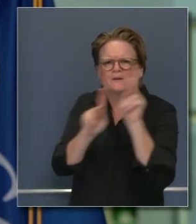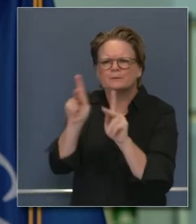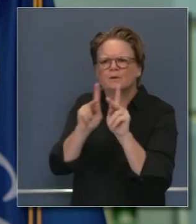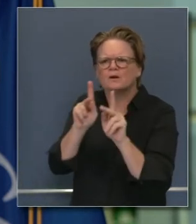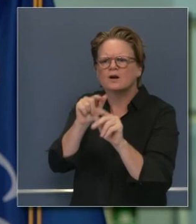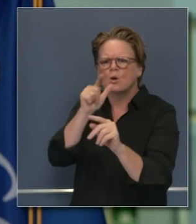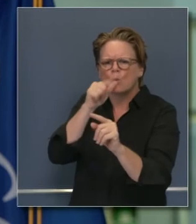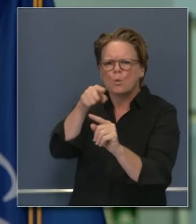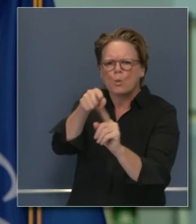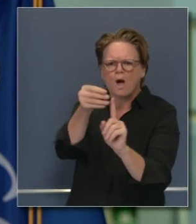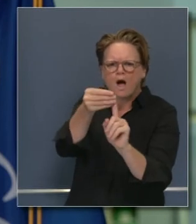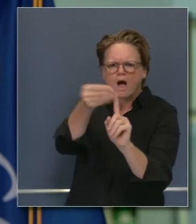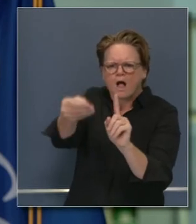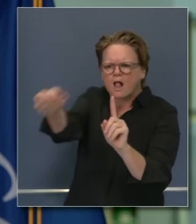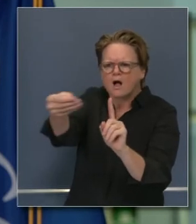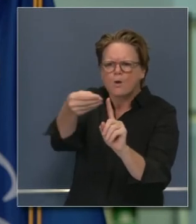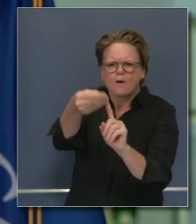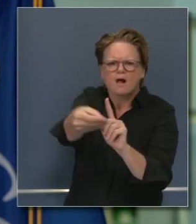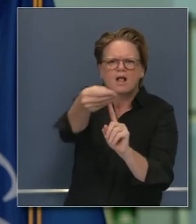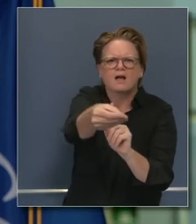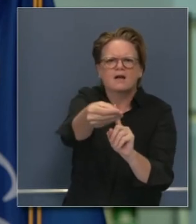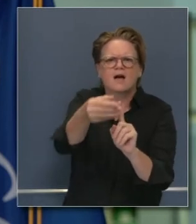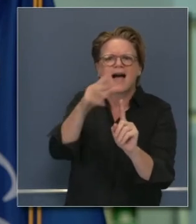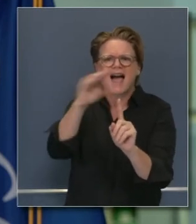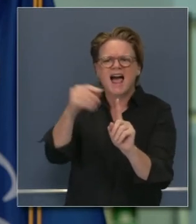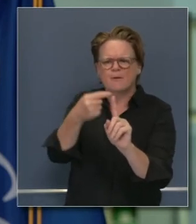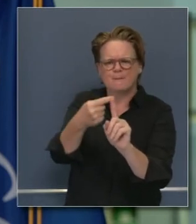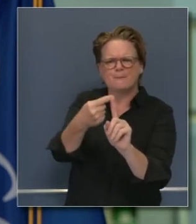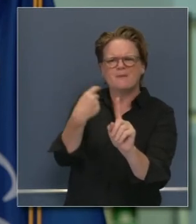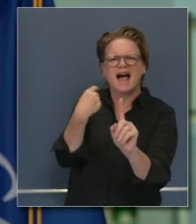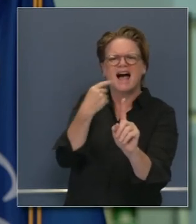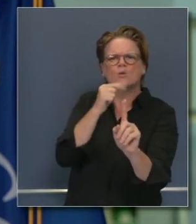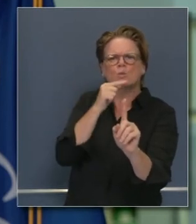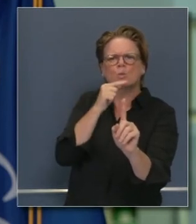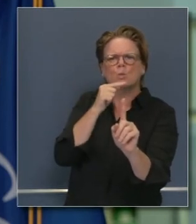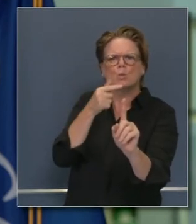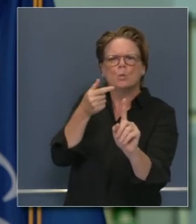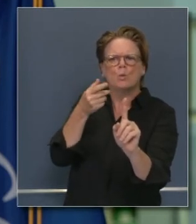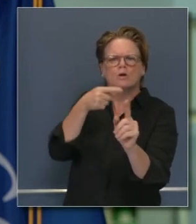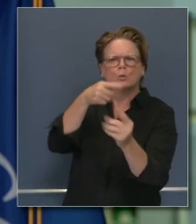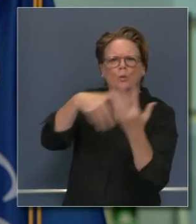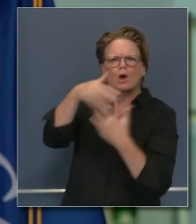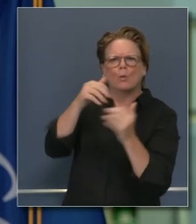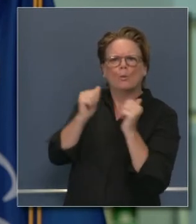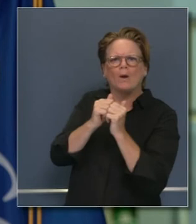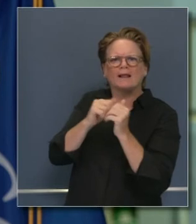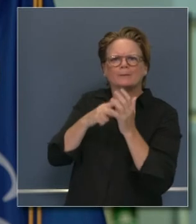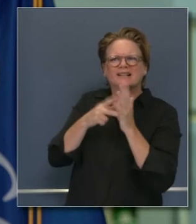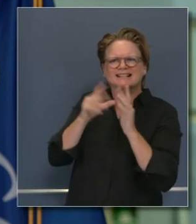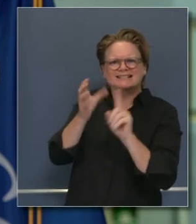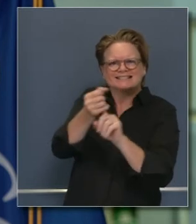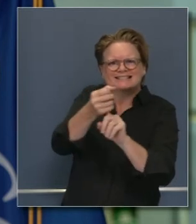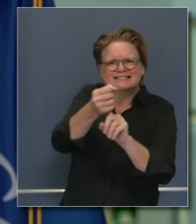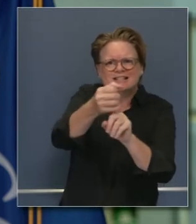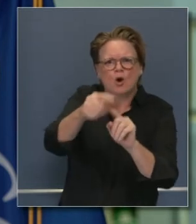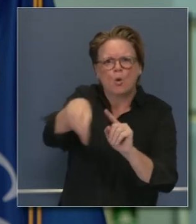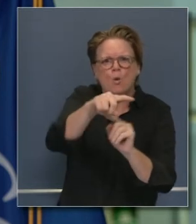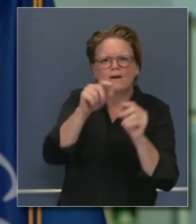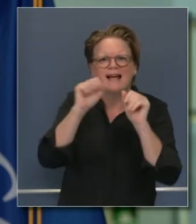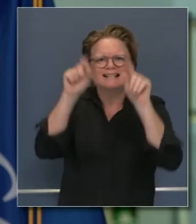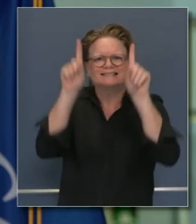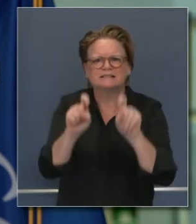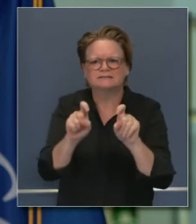de enfermedades y rastreo van a obtenerlo más rápidamente para que sea más importante contactar aquellos positivos